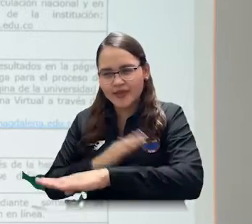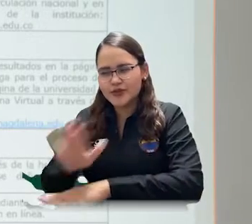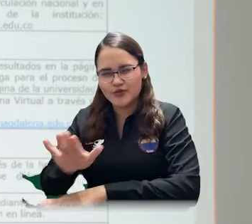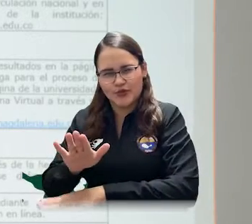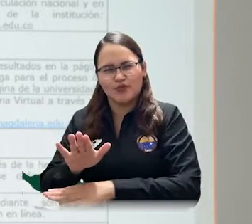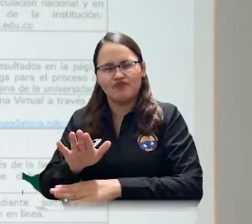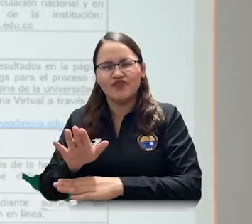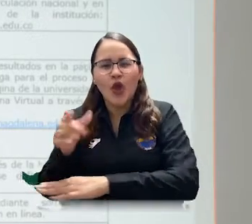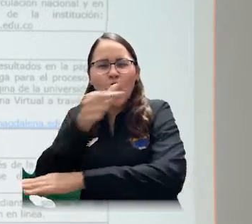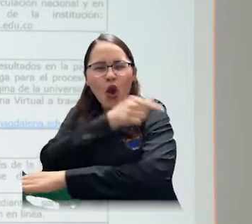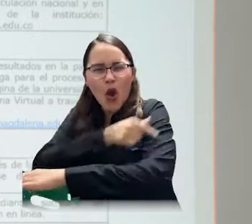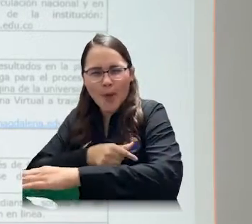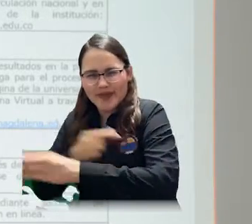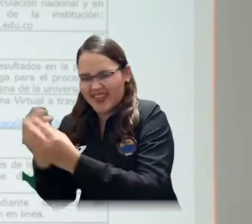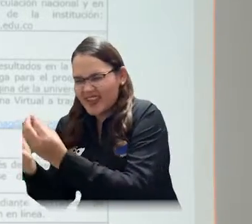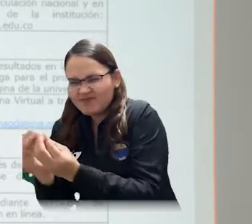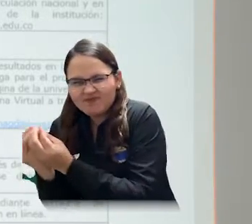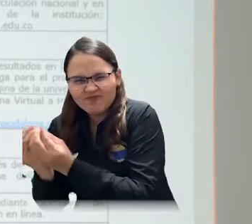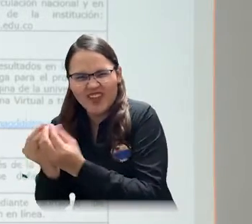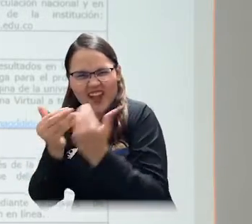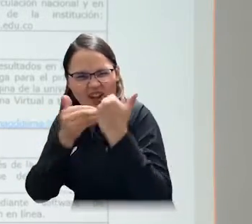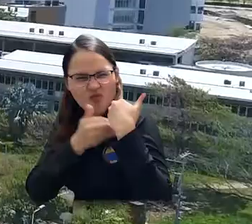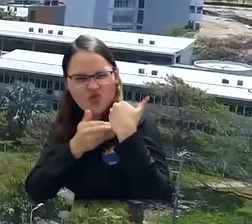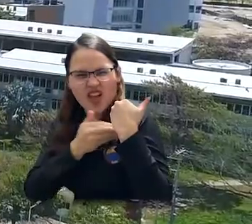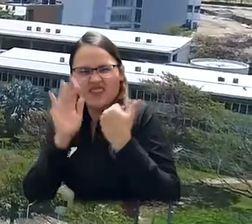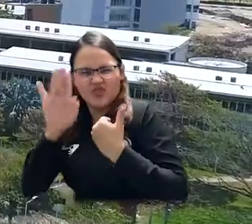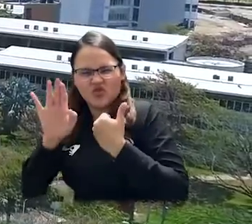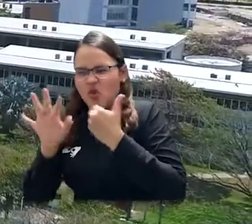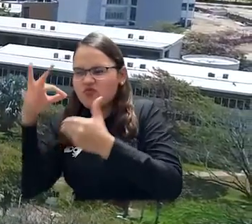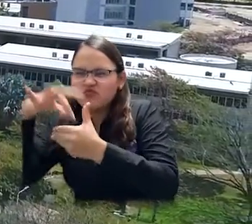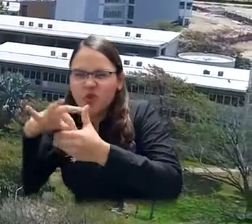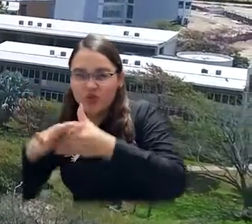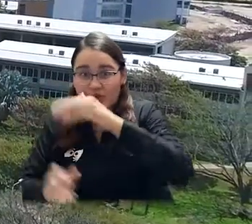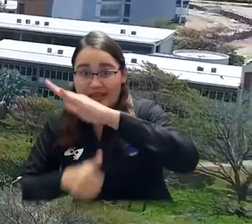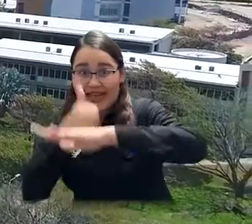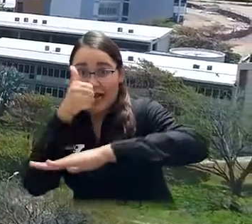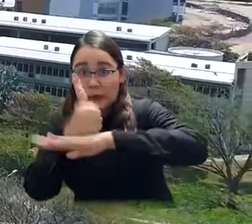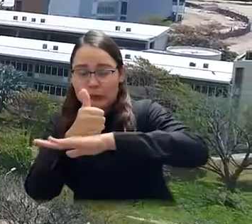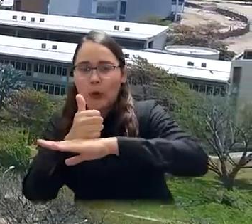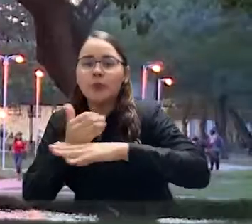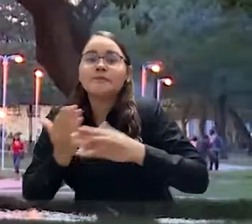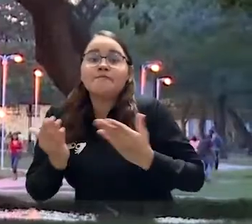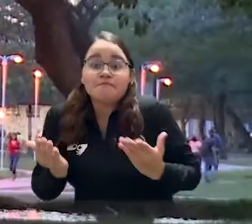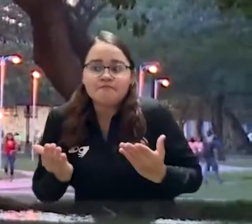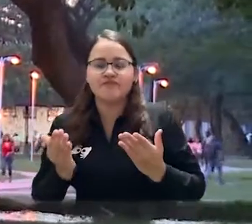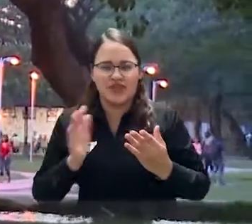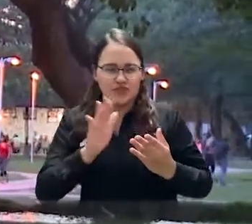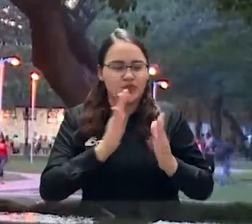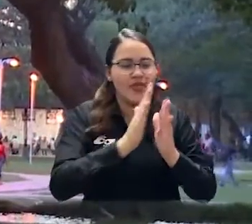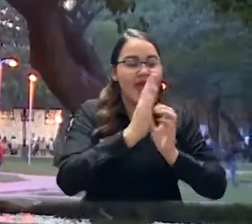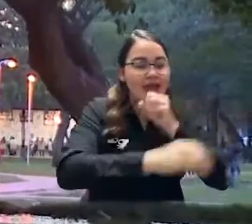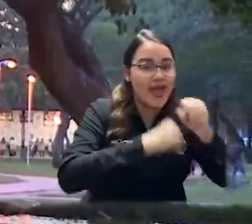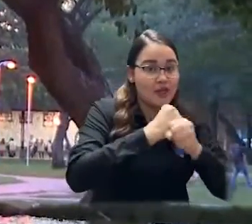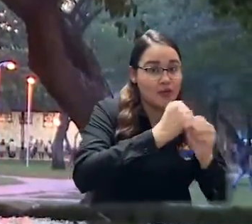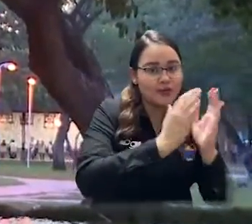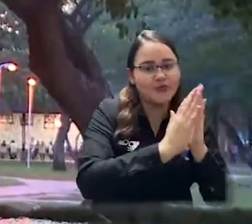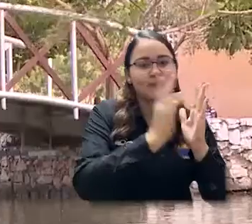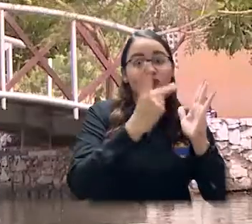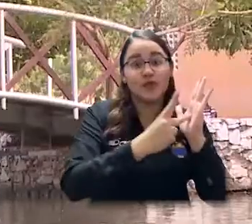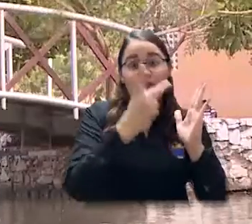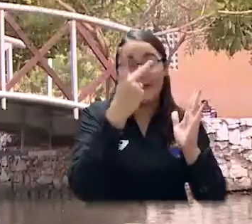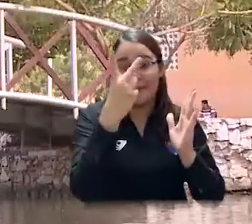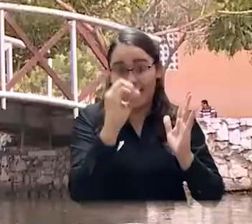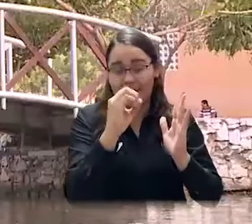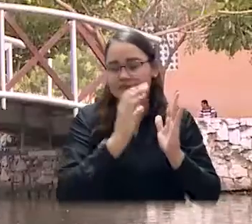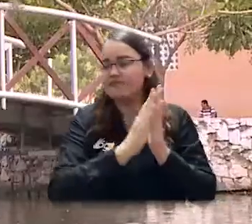De acuerdo a lo establecido en el cronograma de consulta para selección de terna para designación de rector de la Universidad del Magdalena, periodo